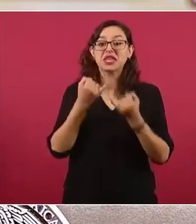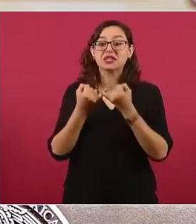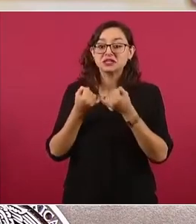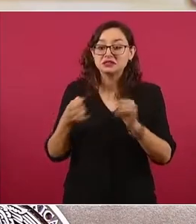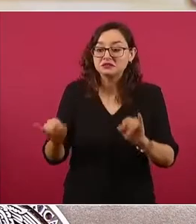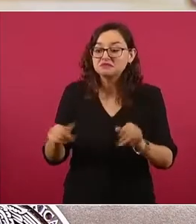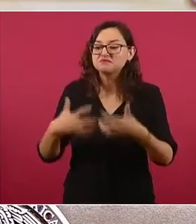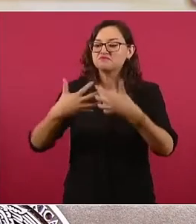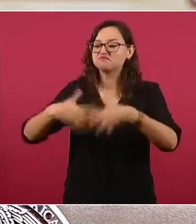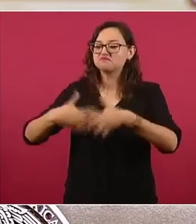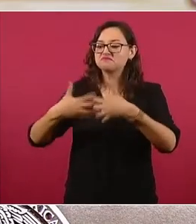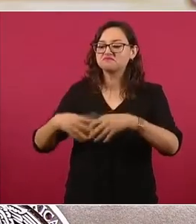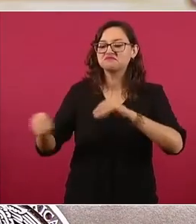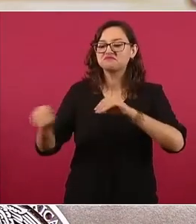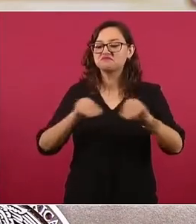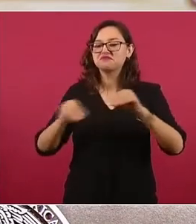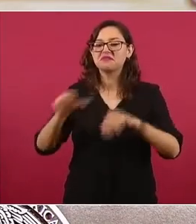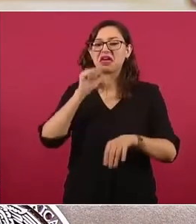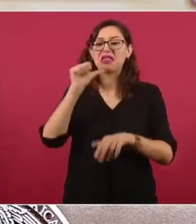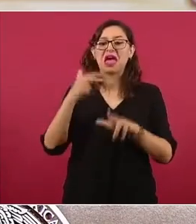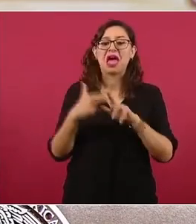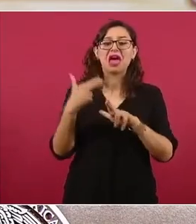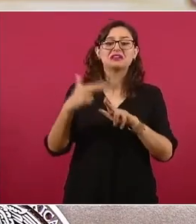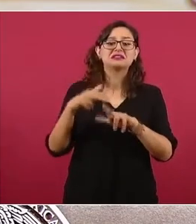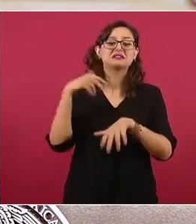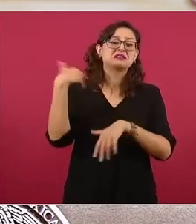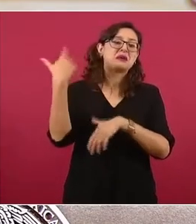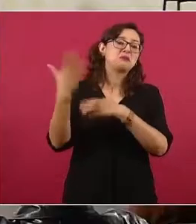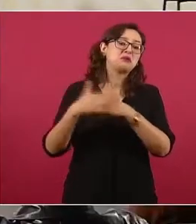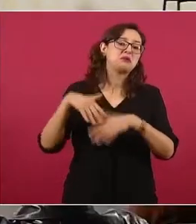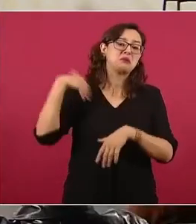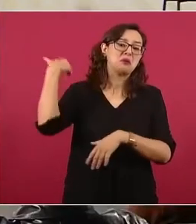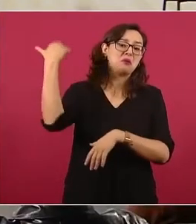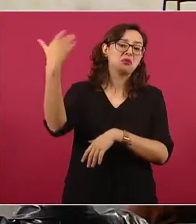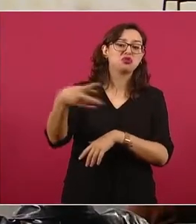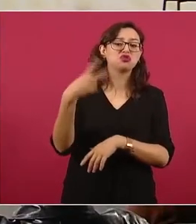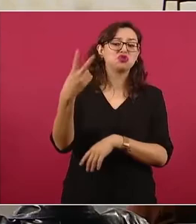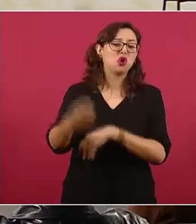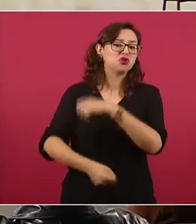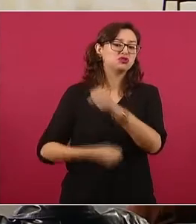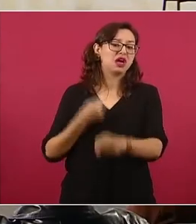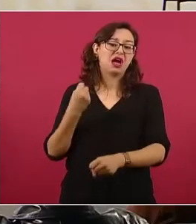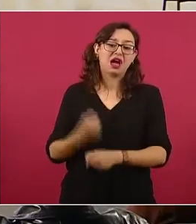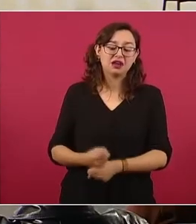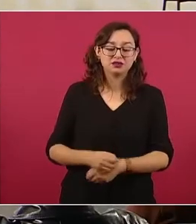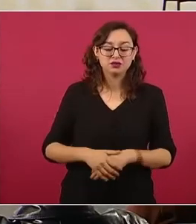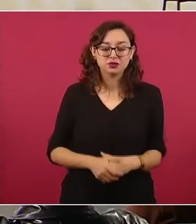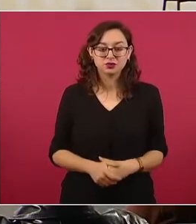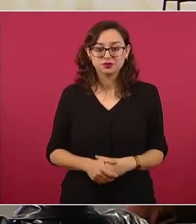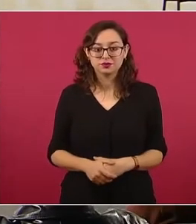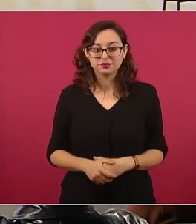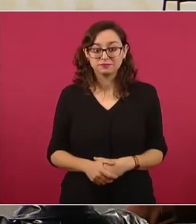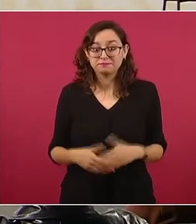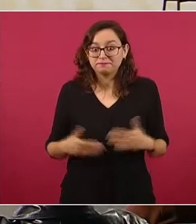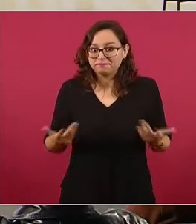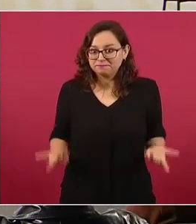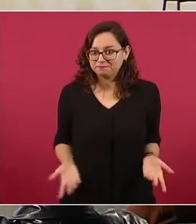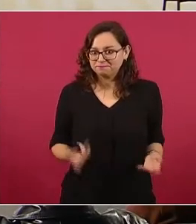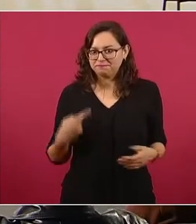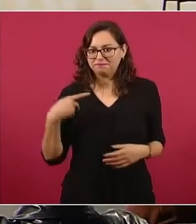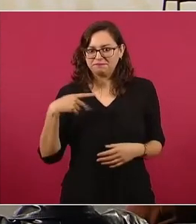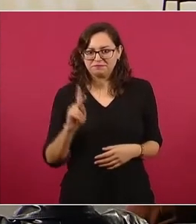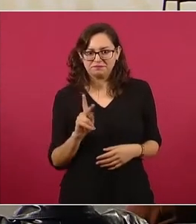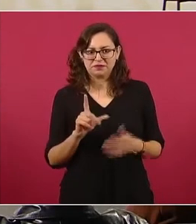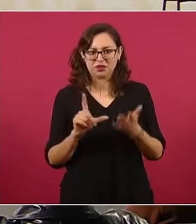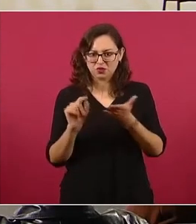refina y que va a refinar hasta 2024 o más. Hasta aquí Loret. Pero en el caso del tuit, las imágenes